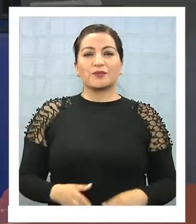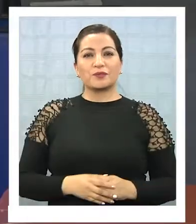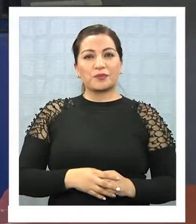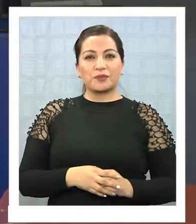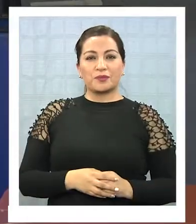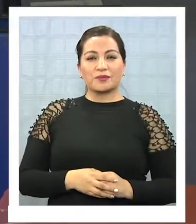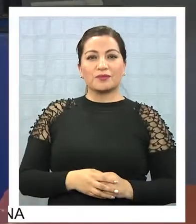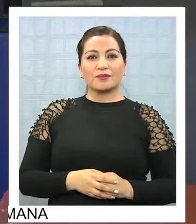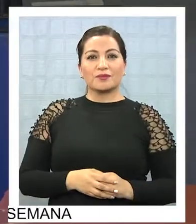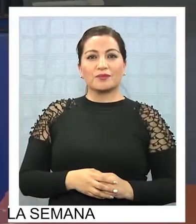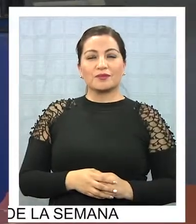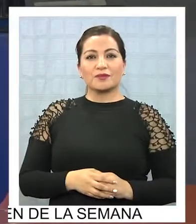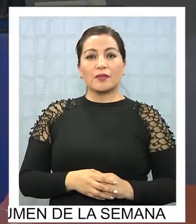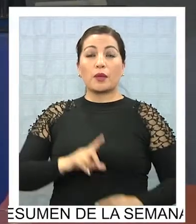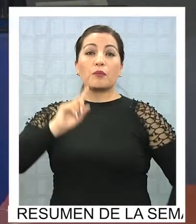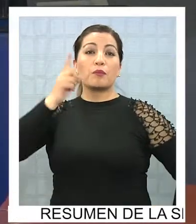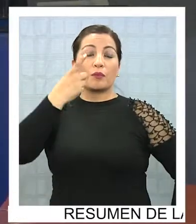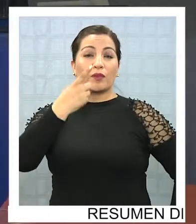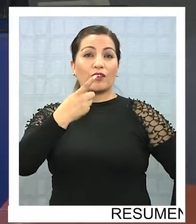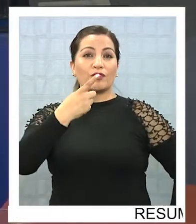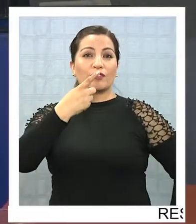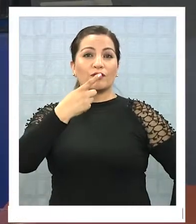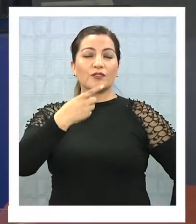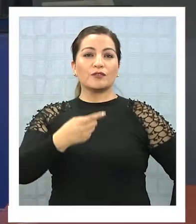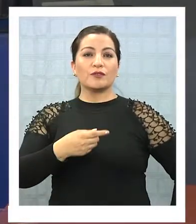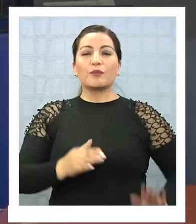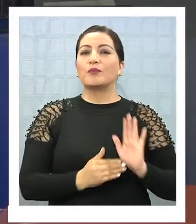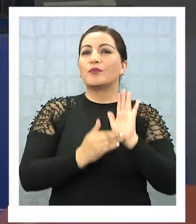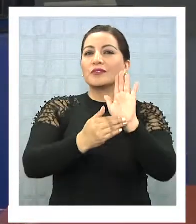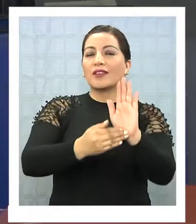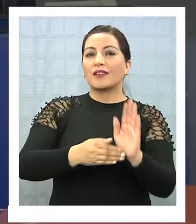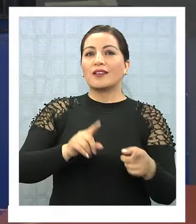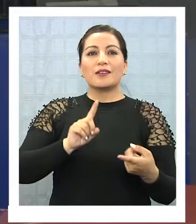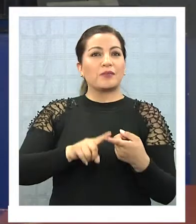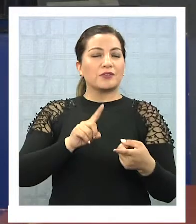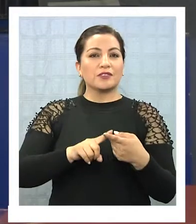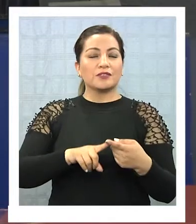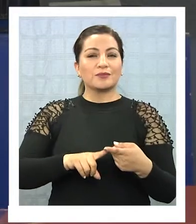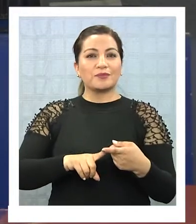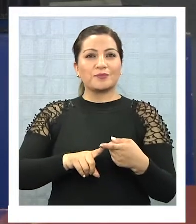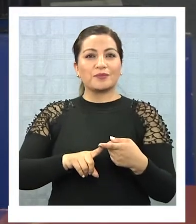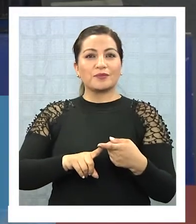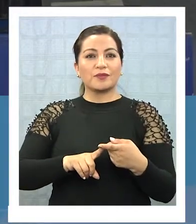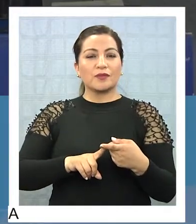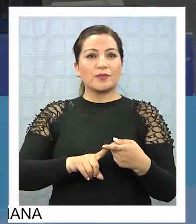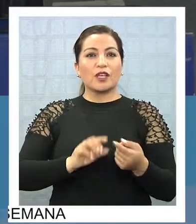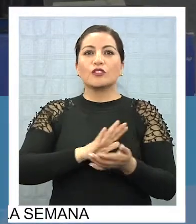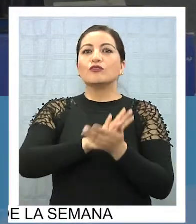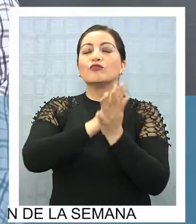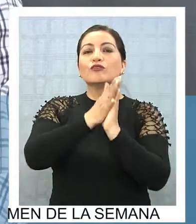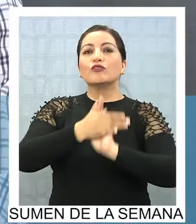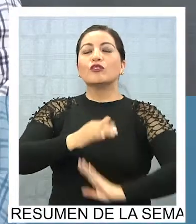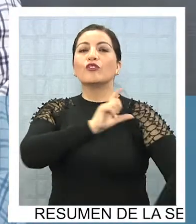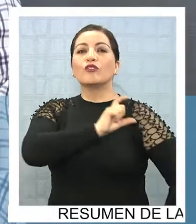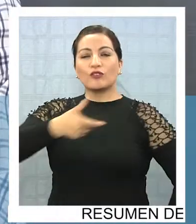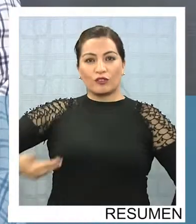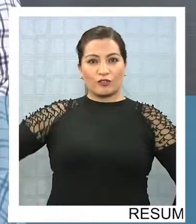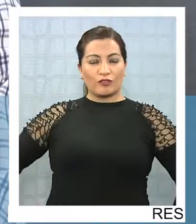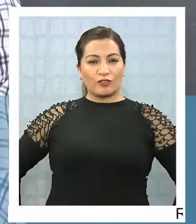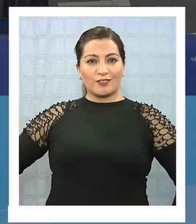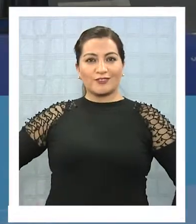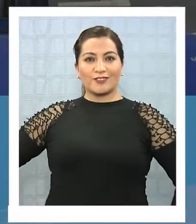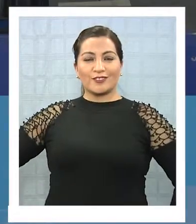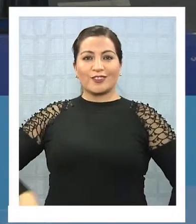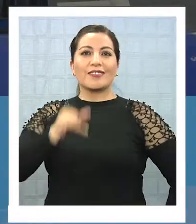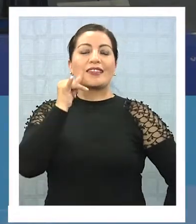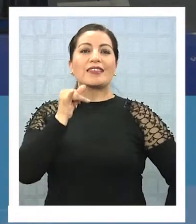Bueno, primero quiero destacar la participación de todo el gobierno regional liderado por el señor